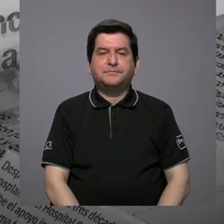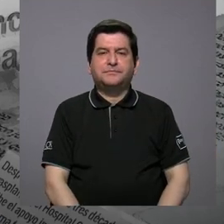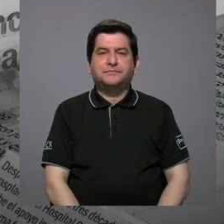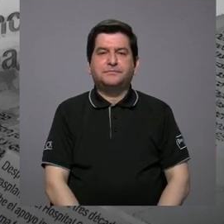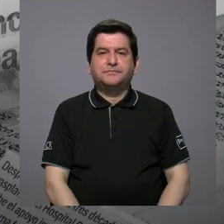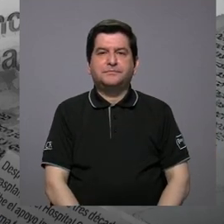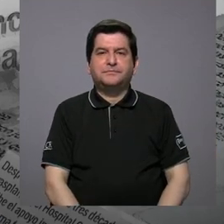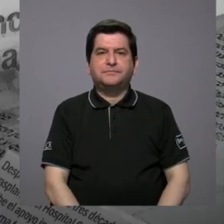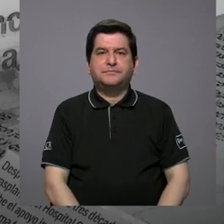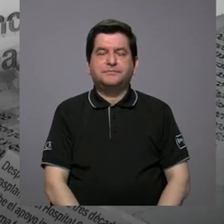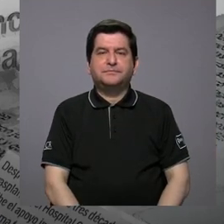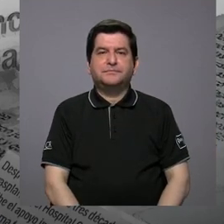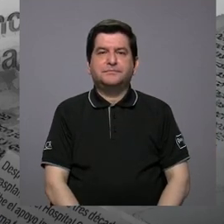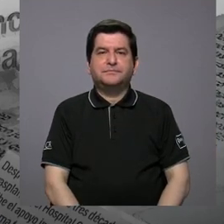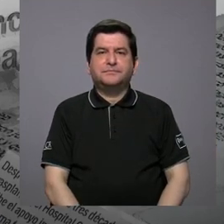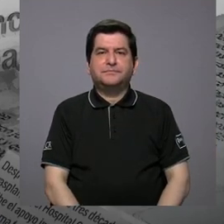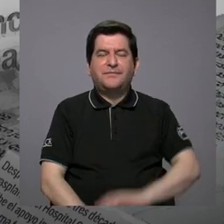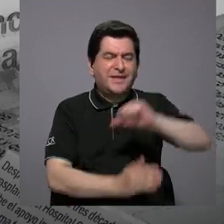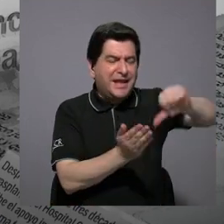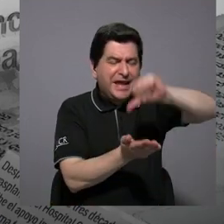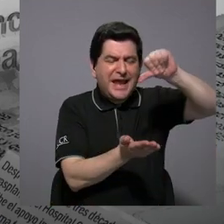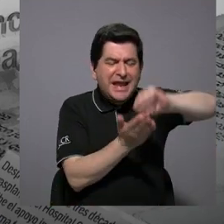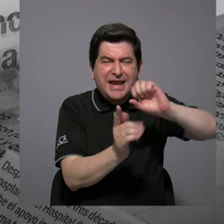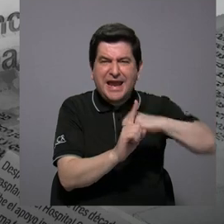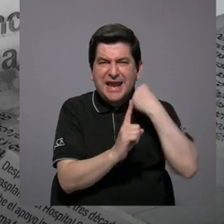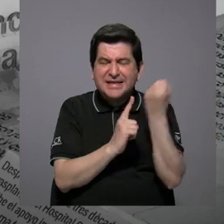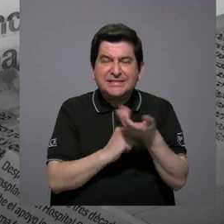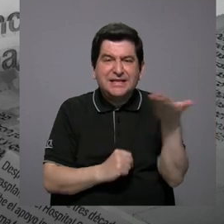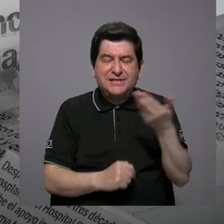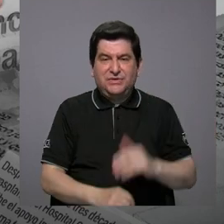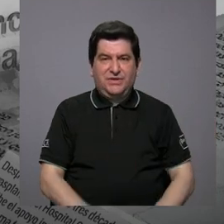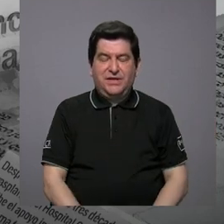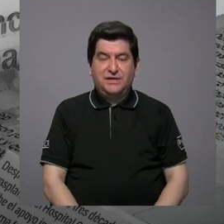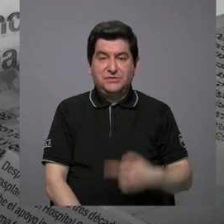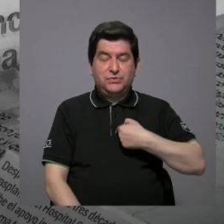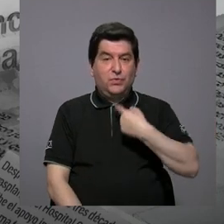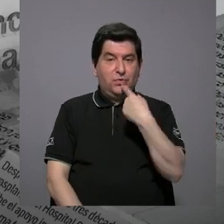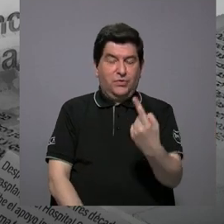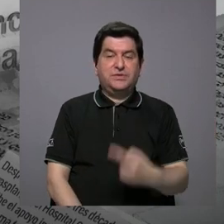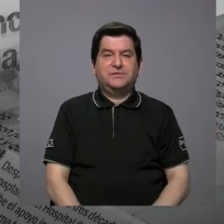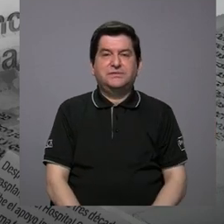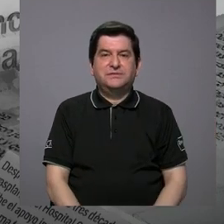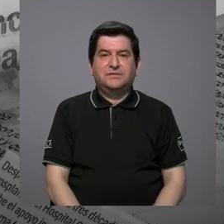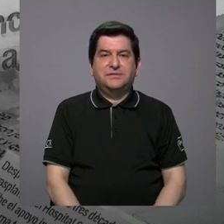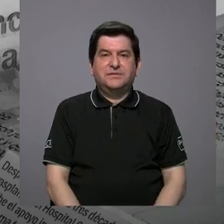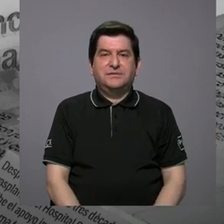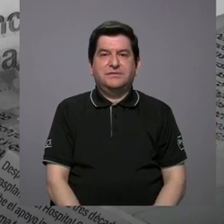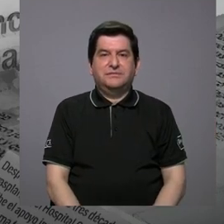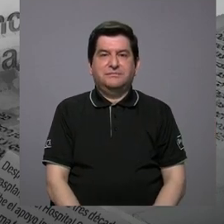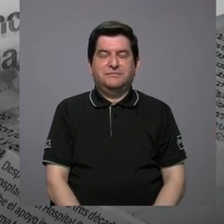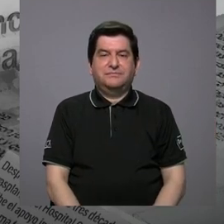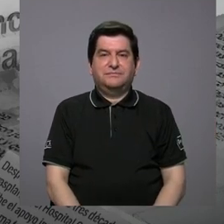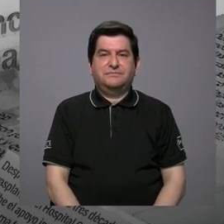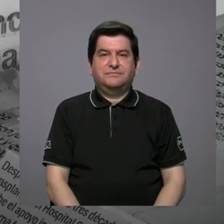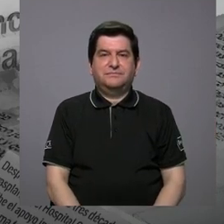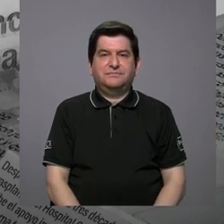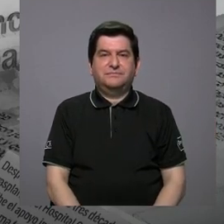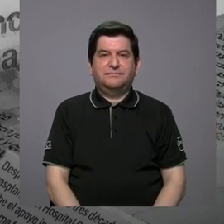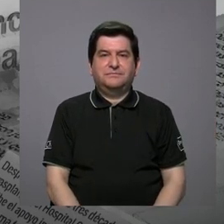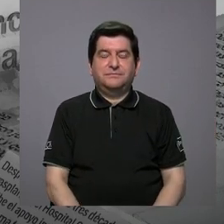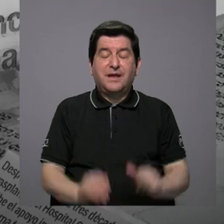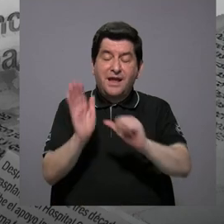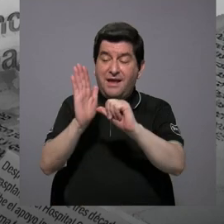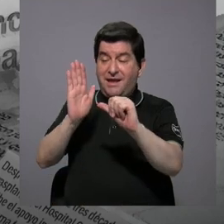¿Qué es el meoño del asunto que uno pudiera decir en cuanto a la